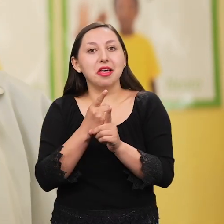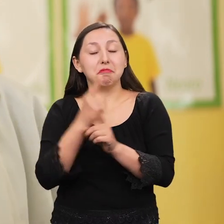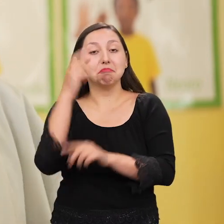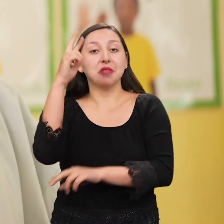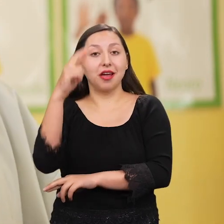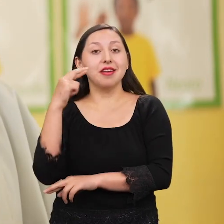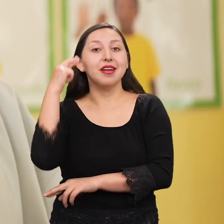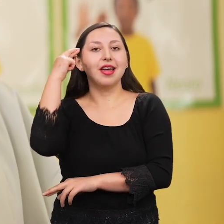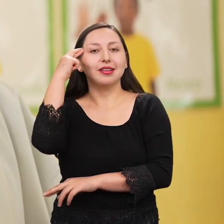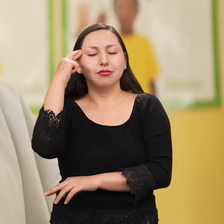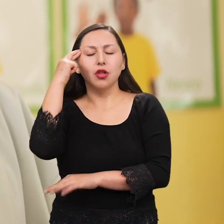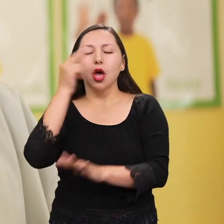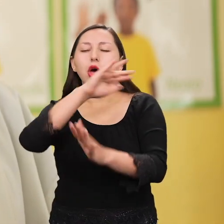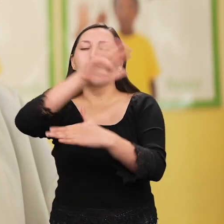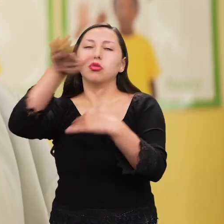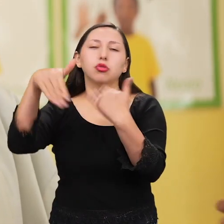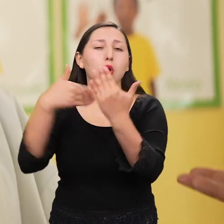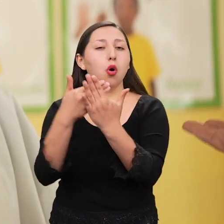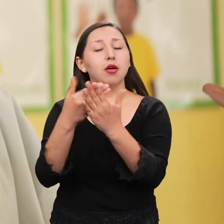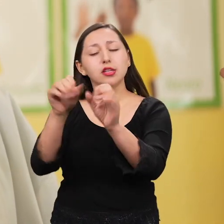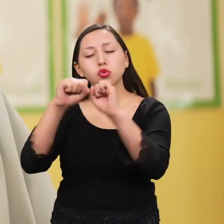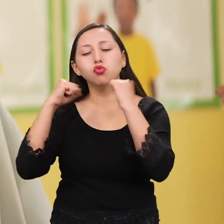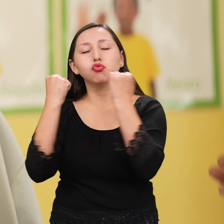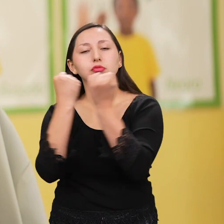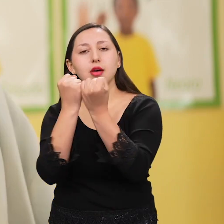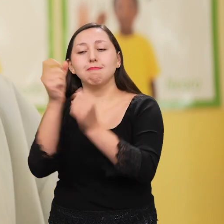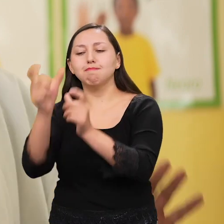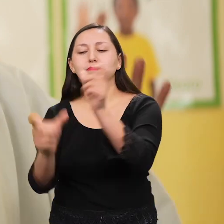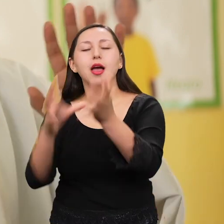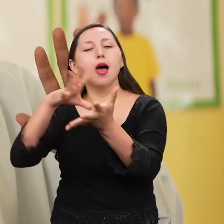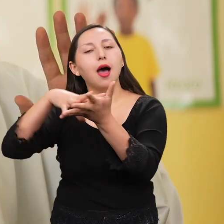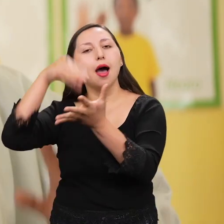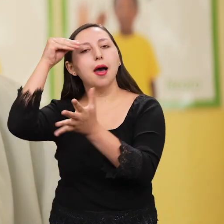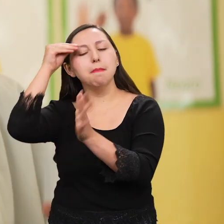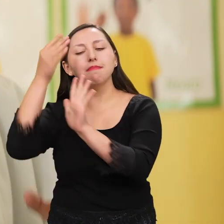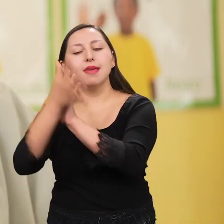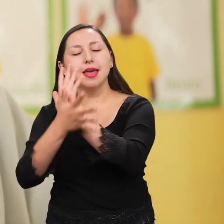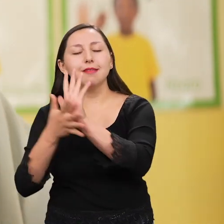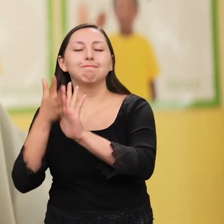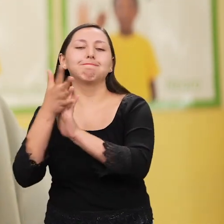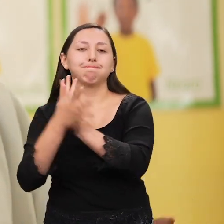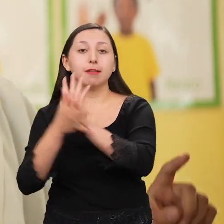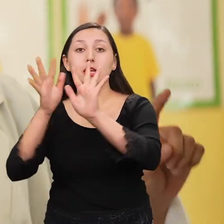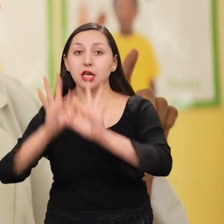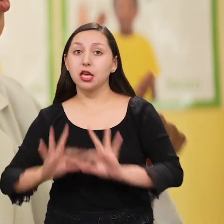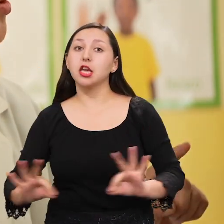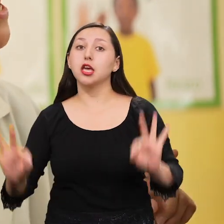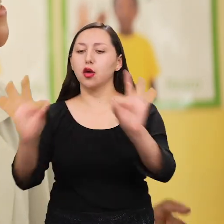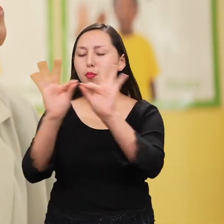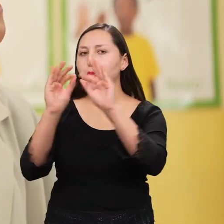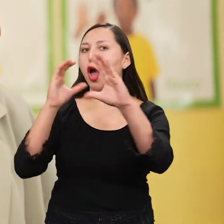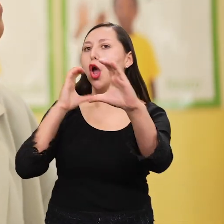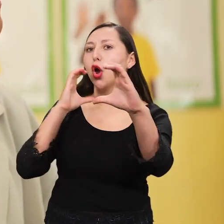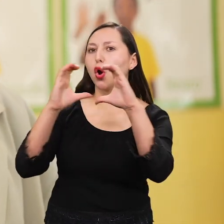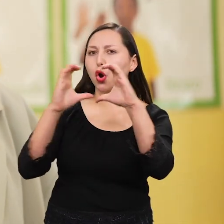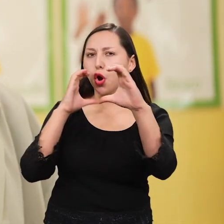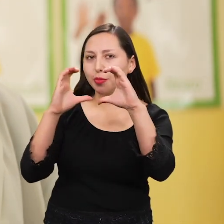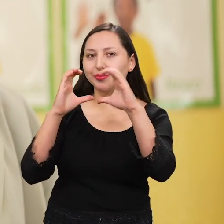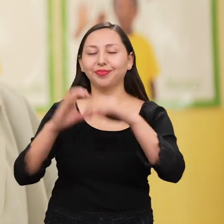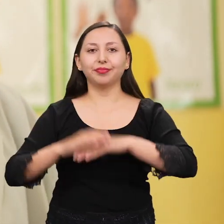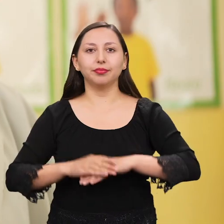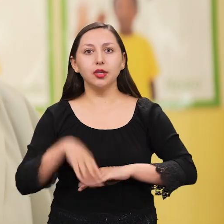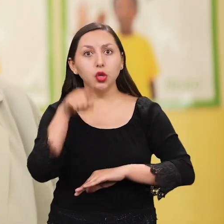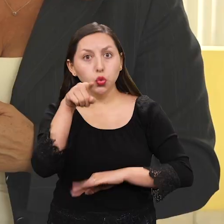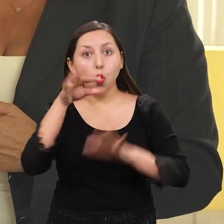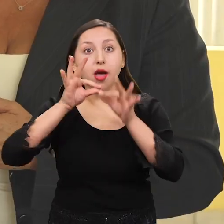Todas las personas deberíamos saber lengua de señas. Sí, también. Pero hasta que eso pase, sé que tú eres intérprete,